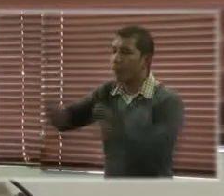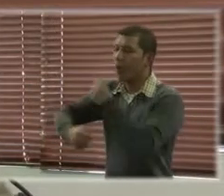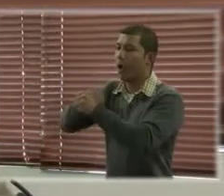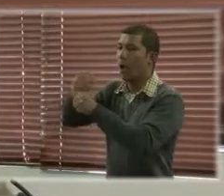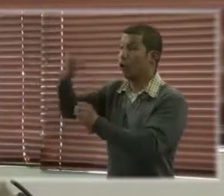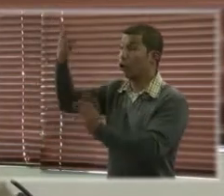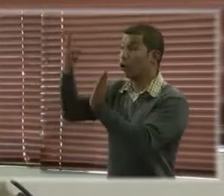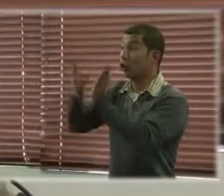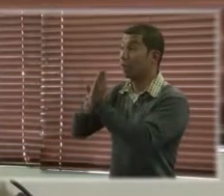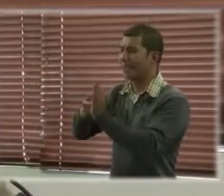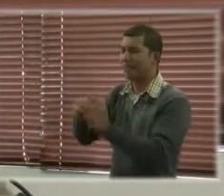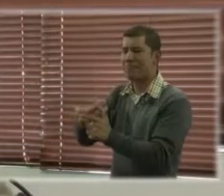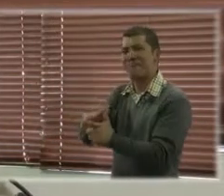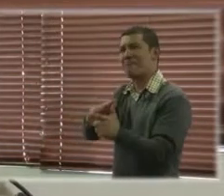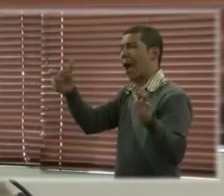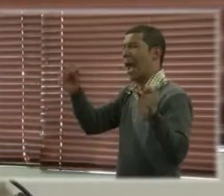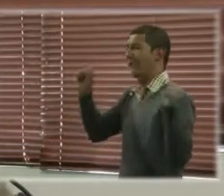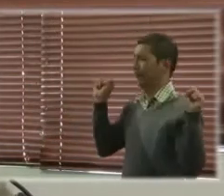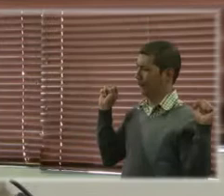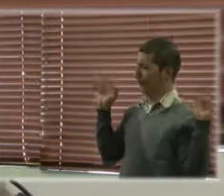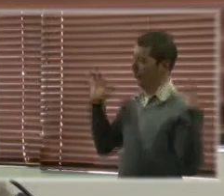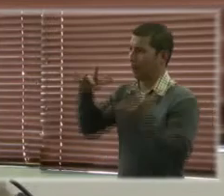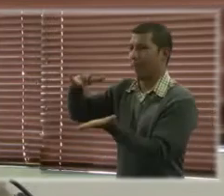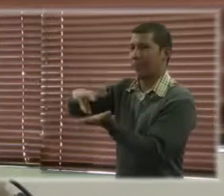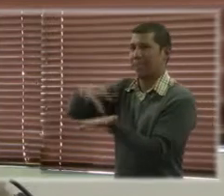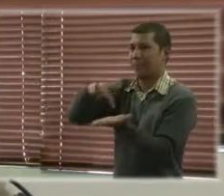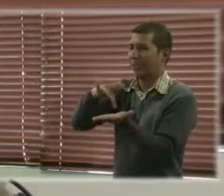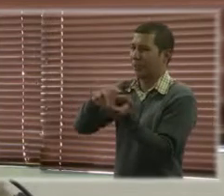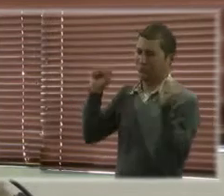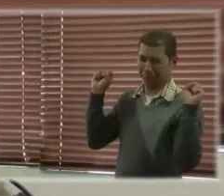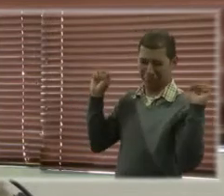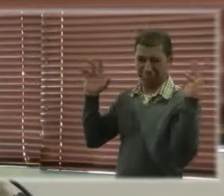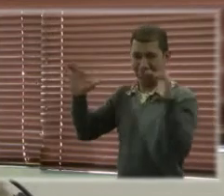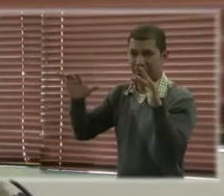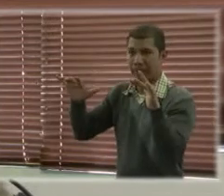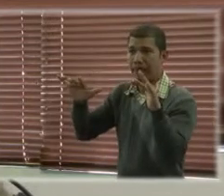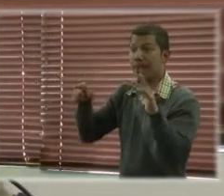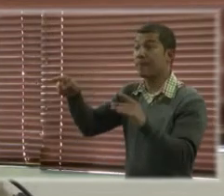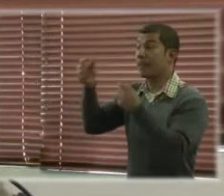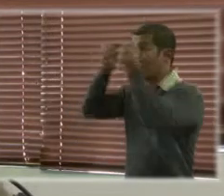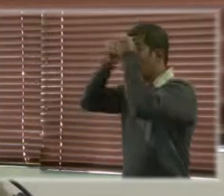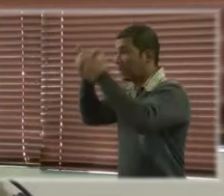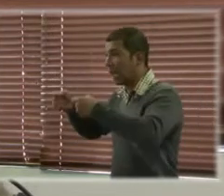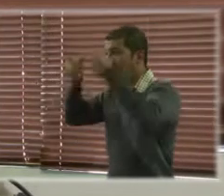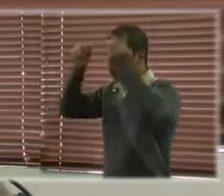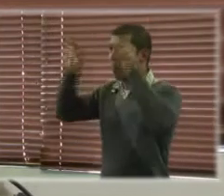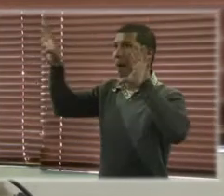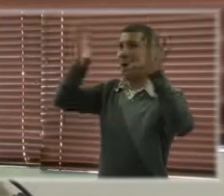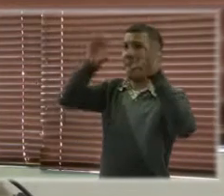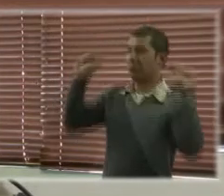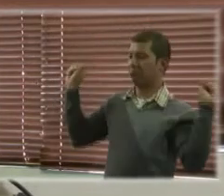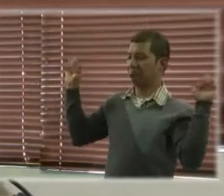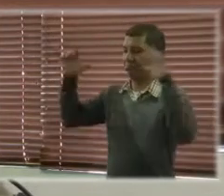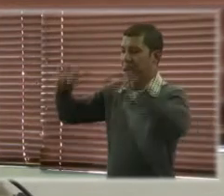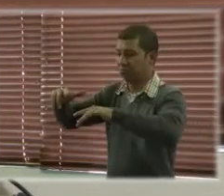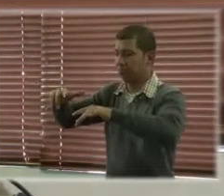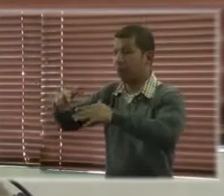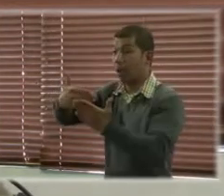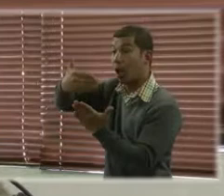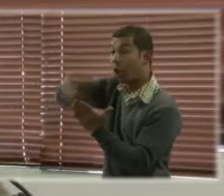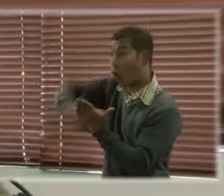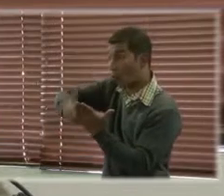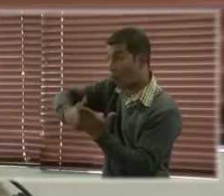participación aún mayor y el documento que fue adoptado en ese año, en el 2000, pues ya tiene